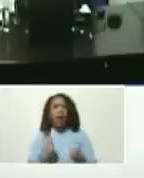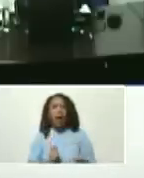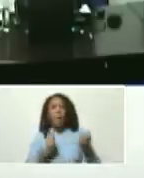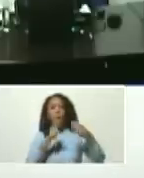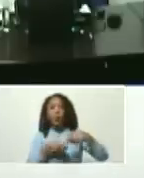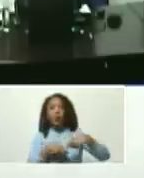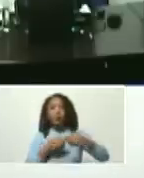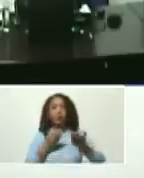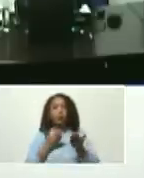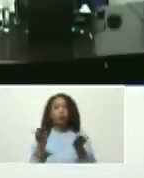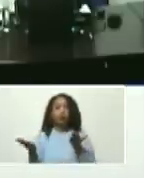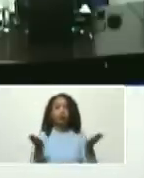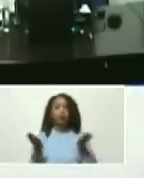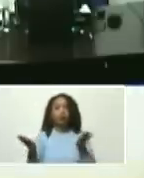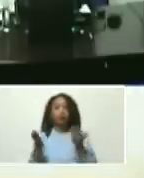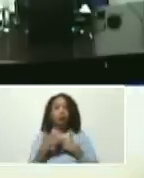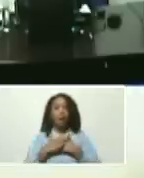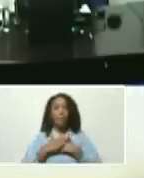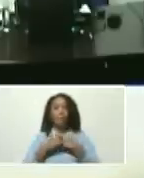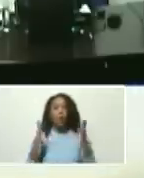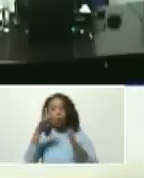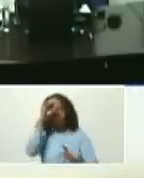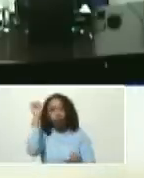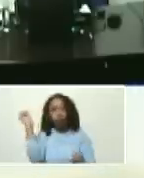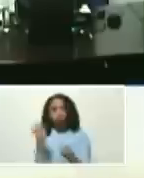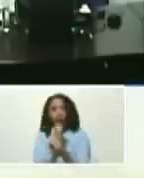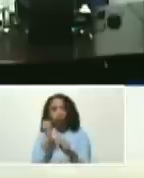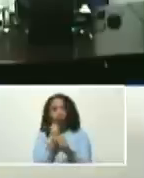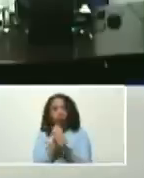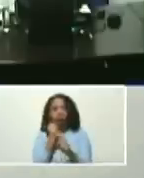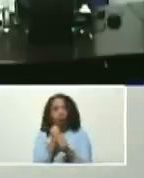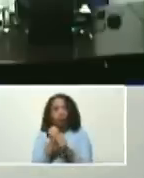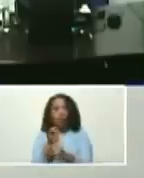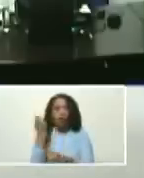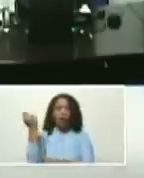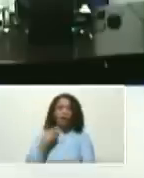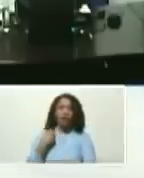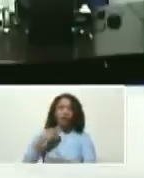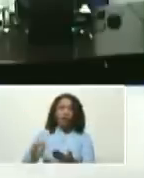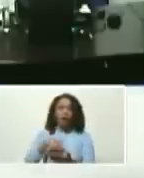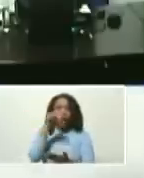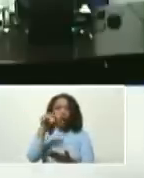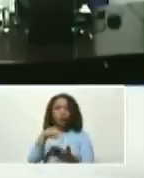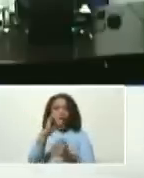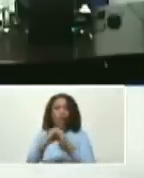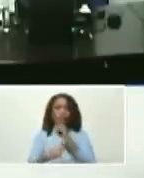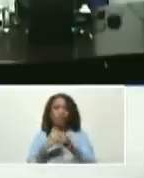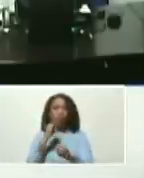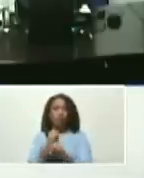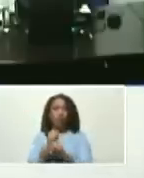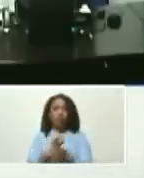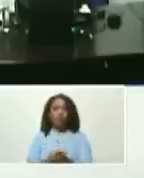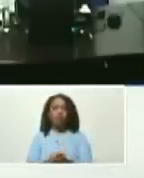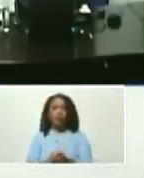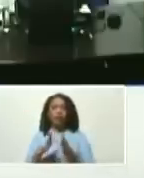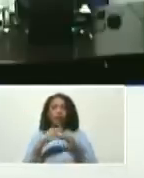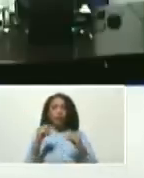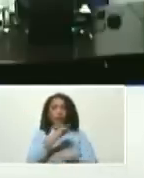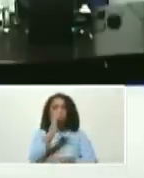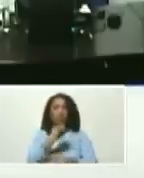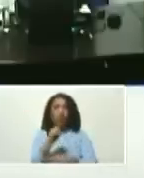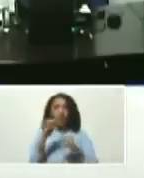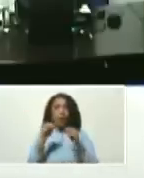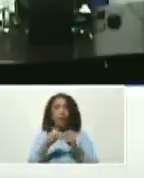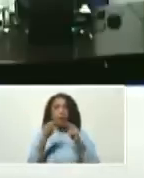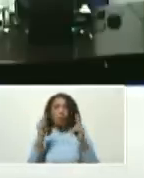servicio operativa con inversión nacional e internacional de toda la zona puerto